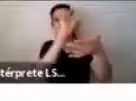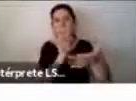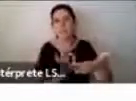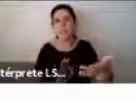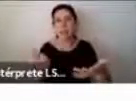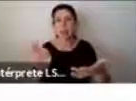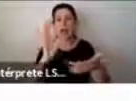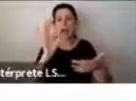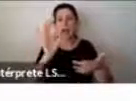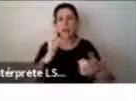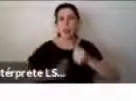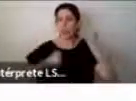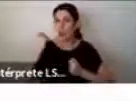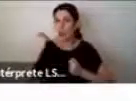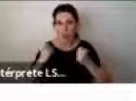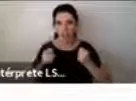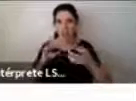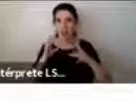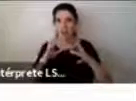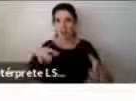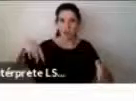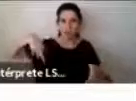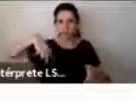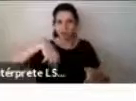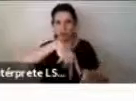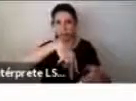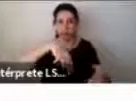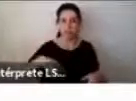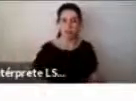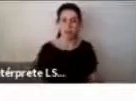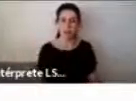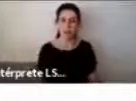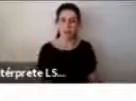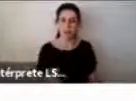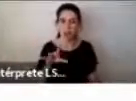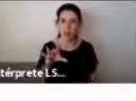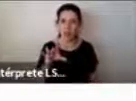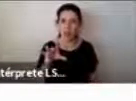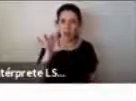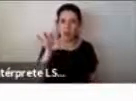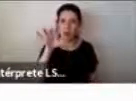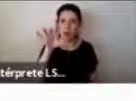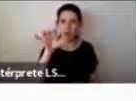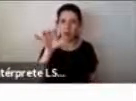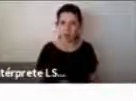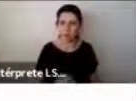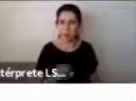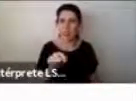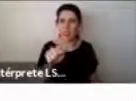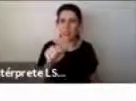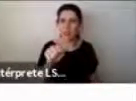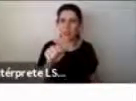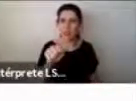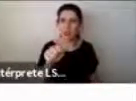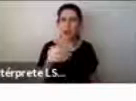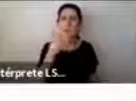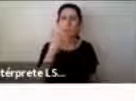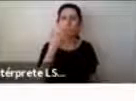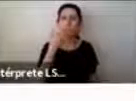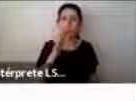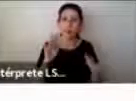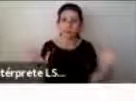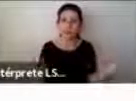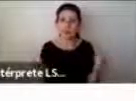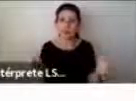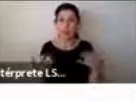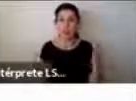idea es poder identificar cuáles son más como más fructíferas para la estimulación al final y